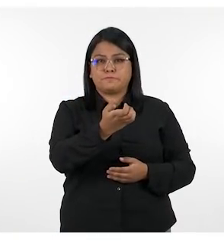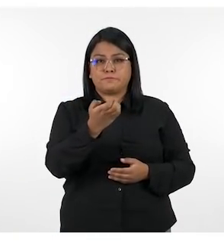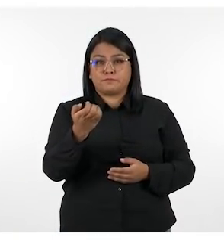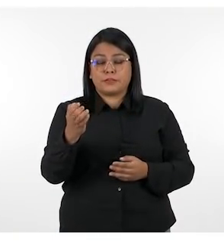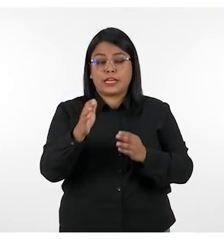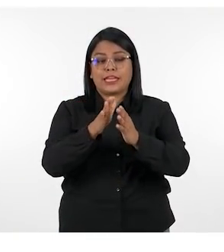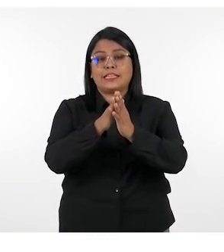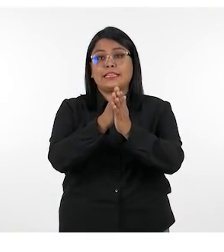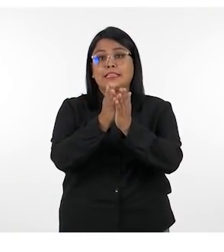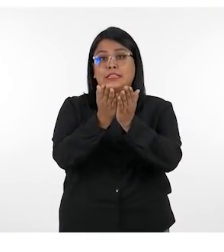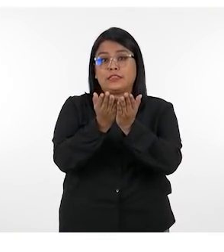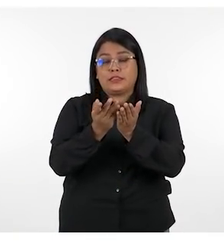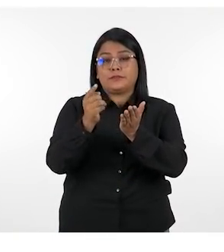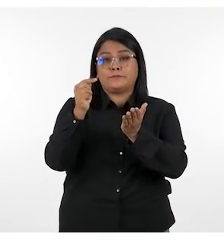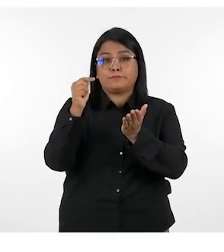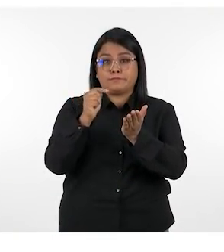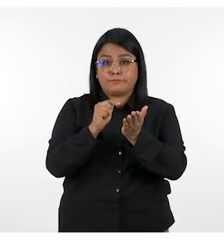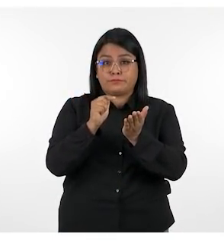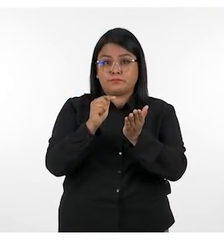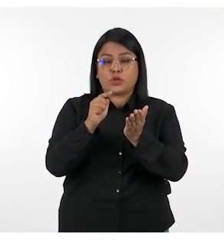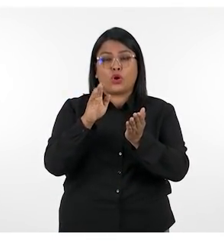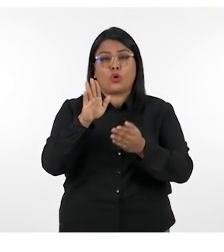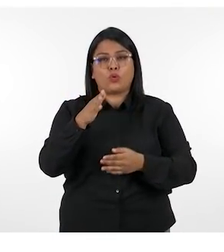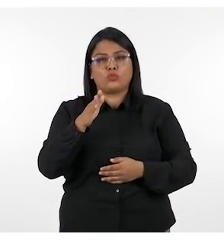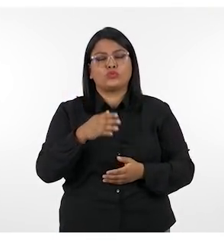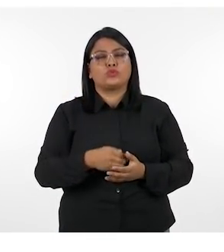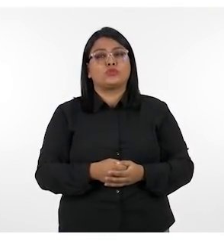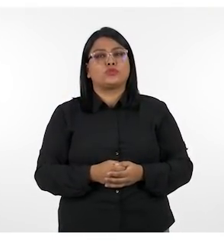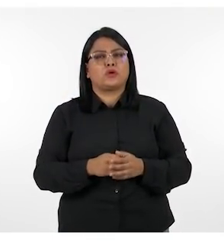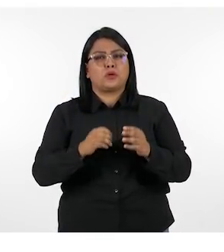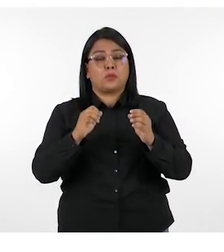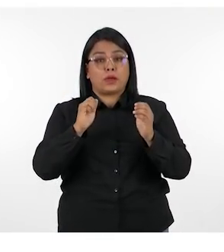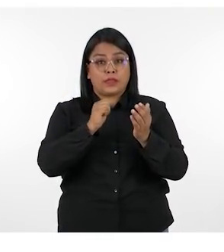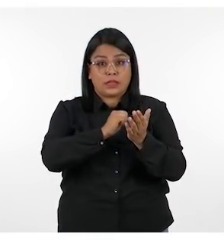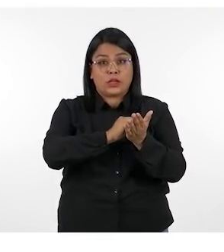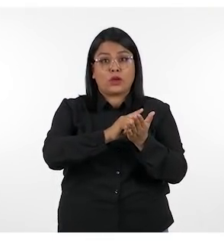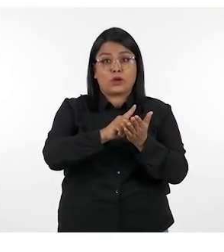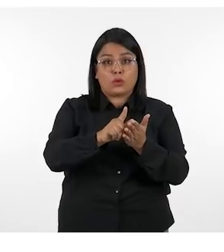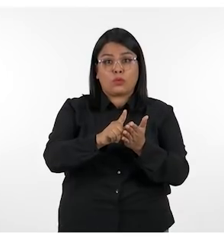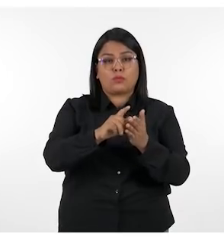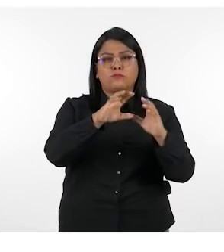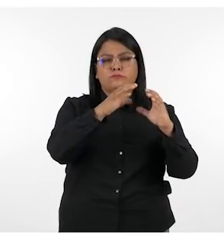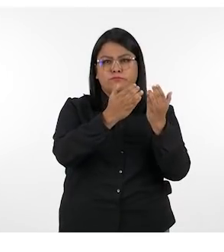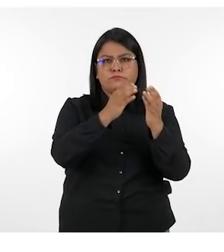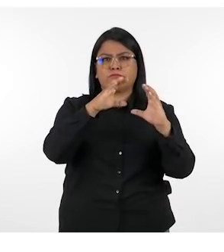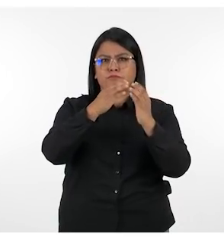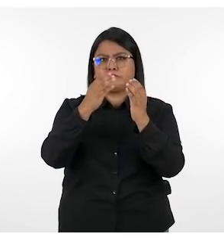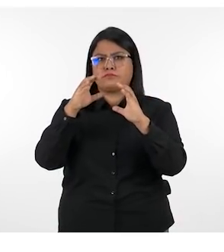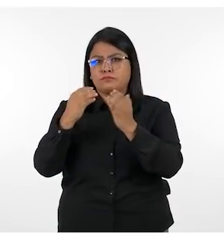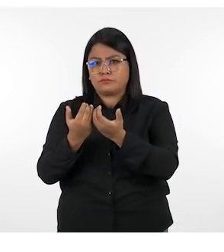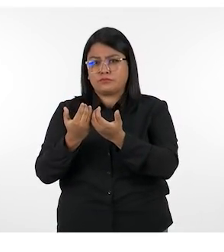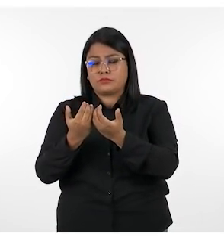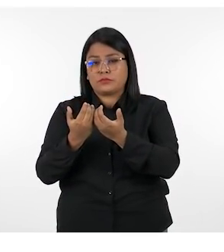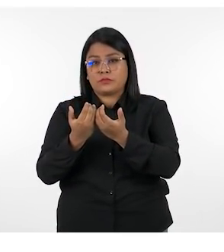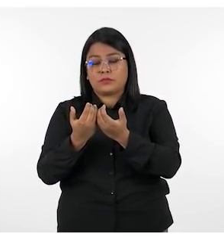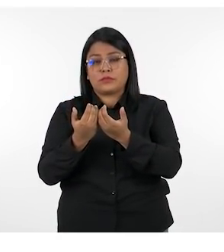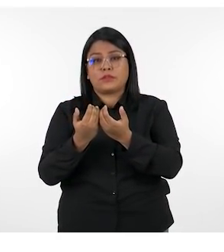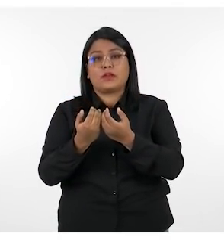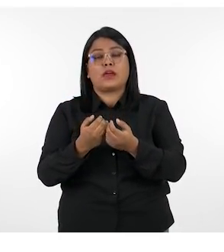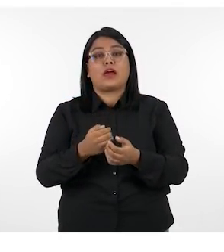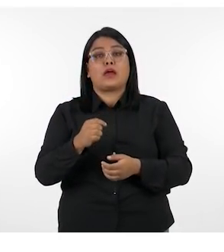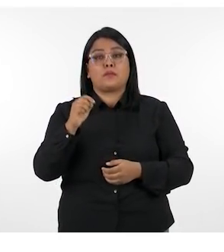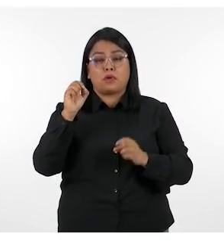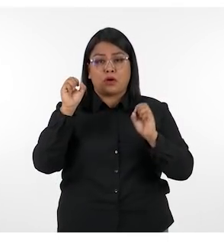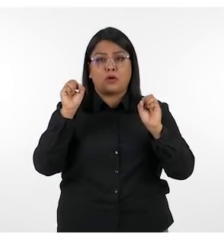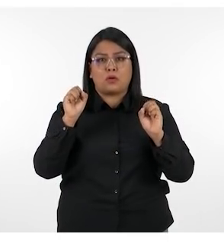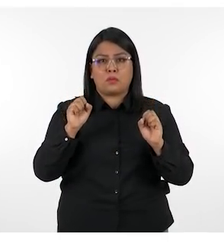primer elemento es el libro de texto cuyo uso es en el centro escolar dentro de cada clase y el cual está